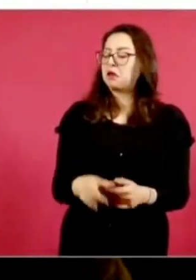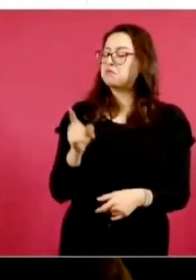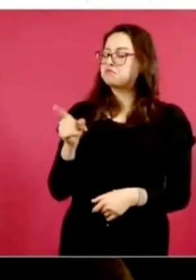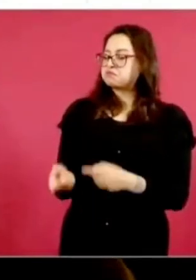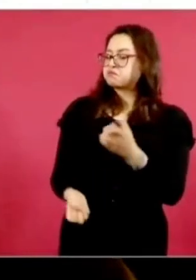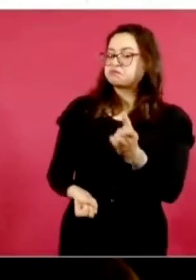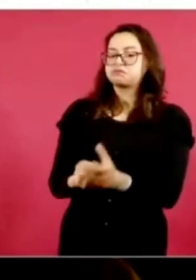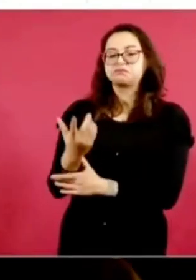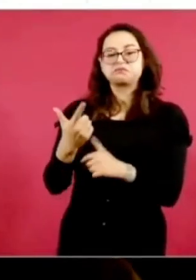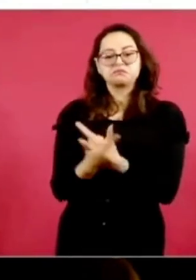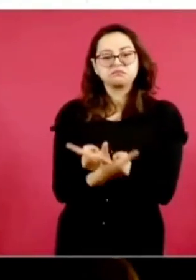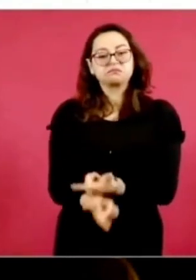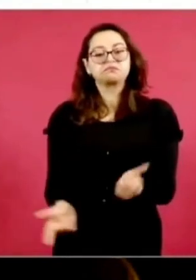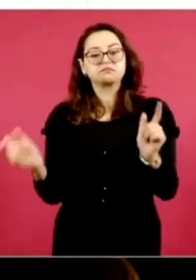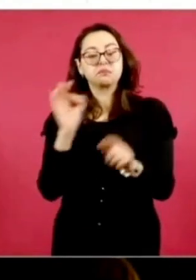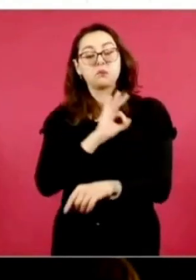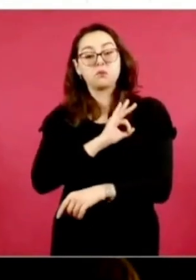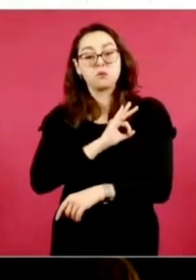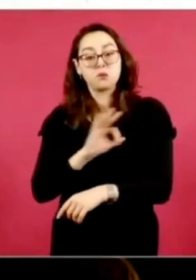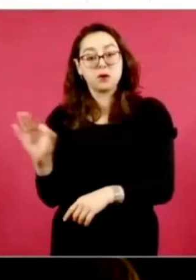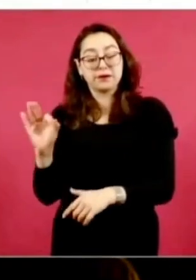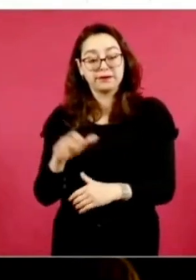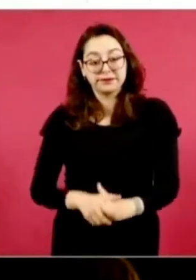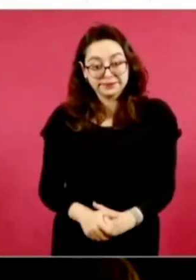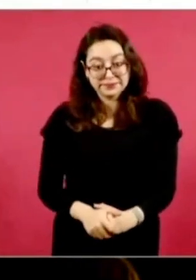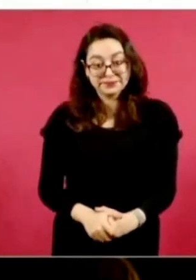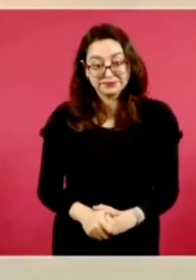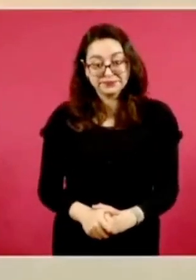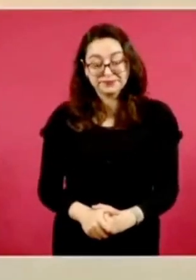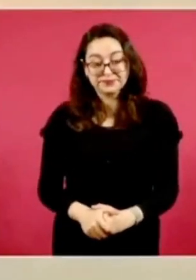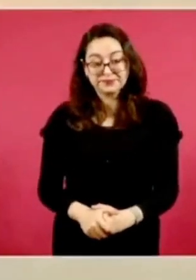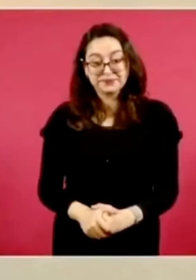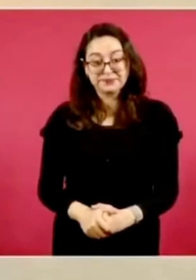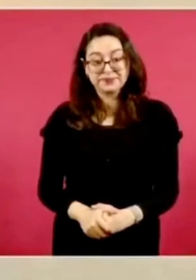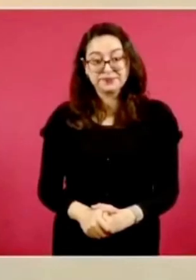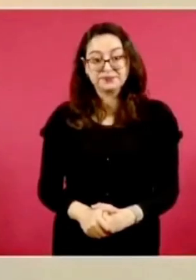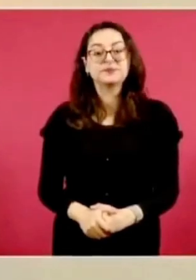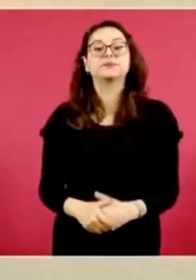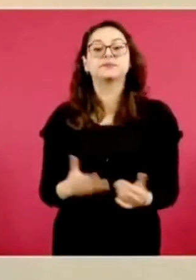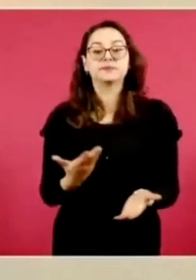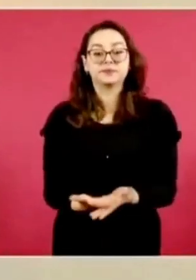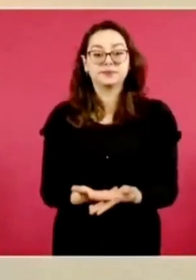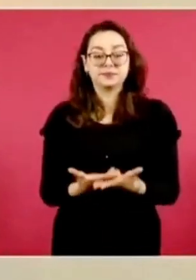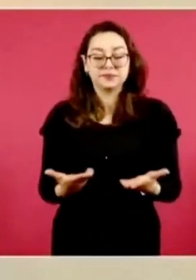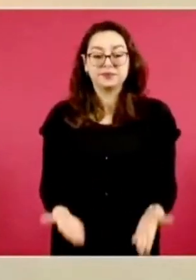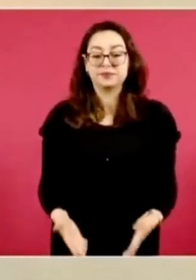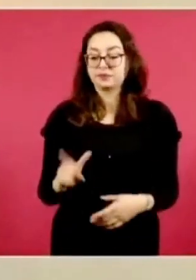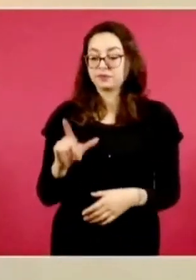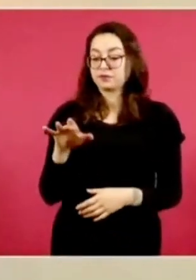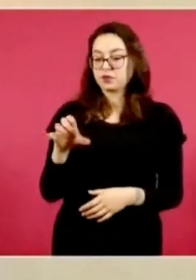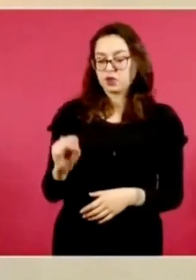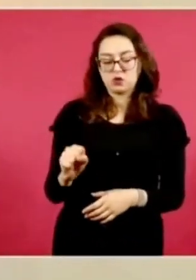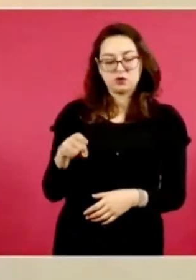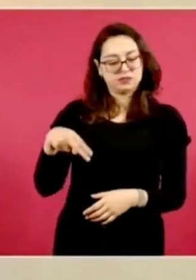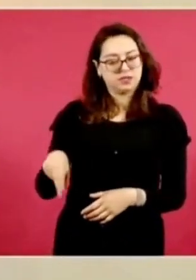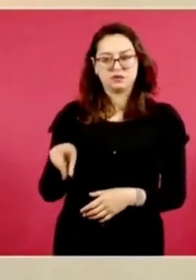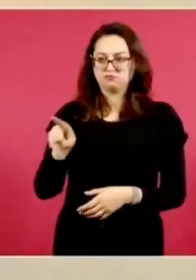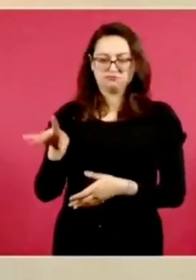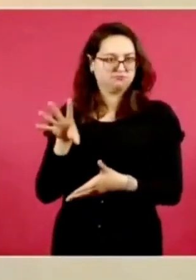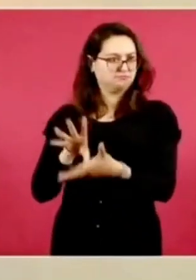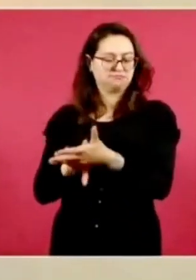como lo mandata el artículo 21 constitucional. Actualmente, Luis N. continúa recluido en el